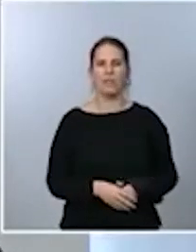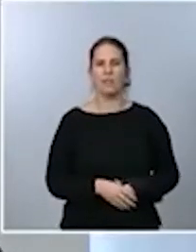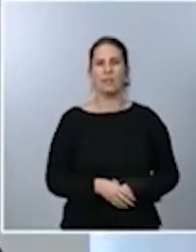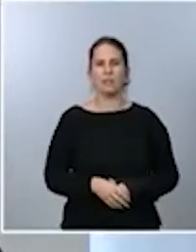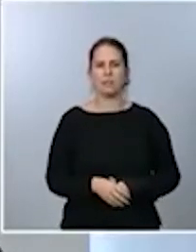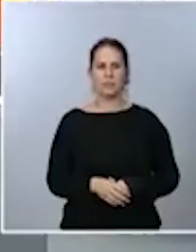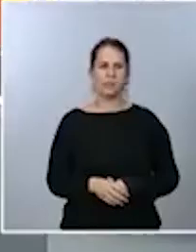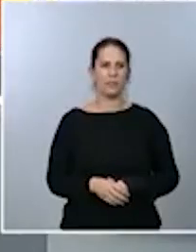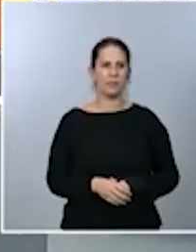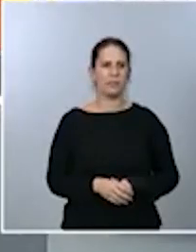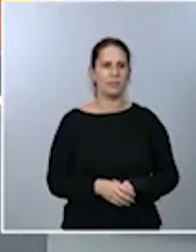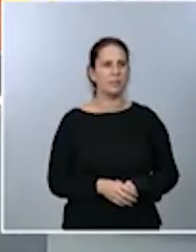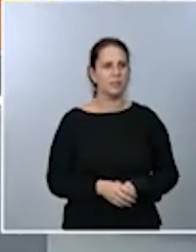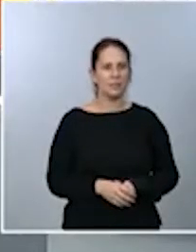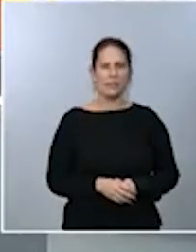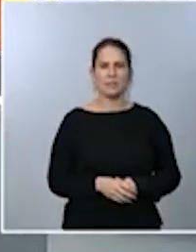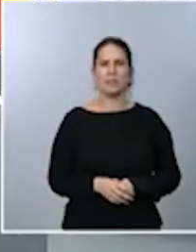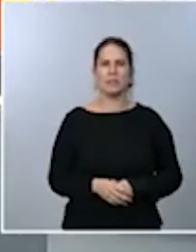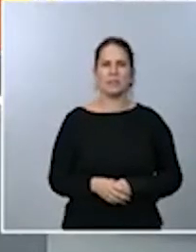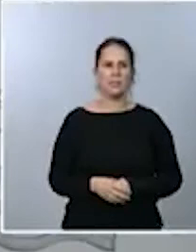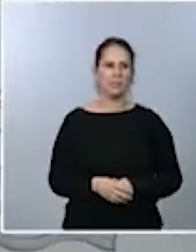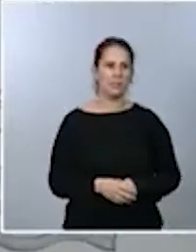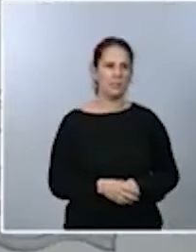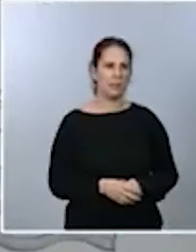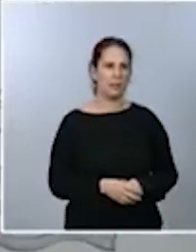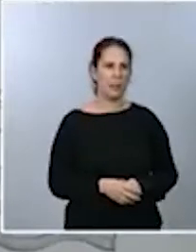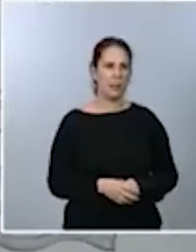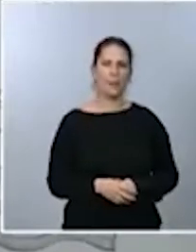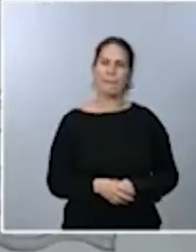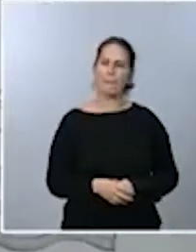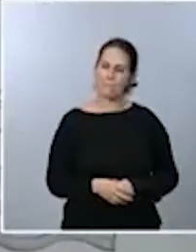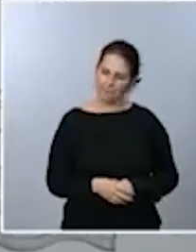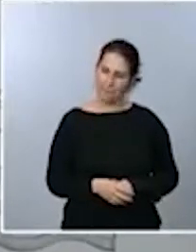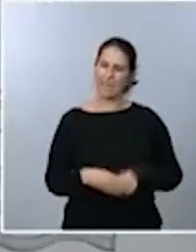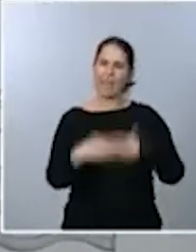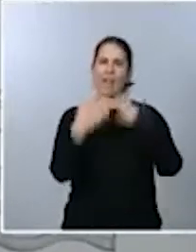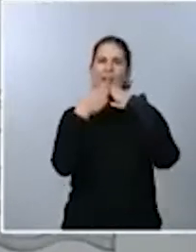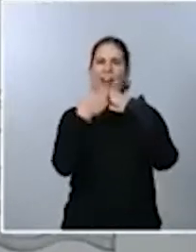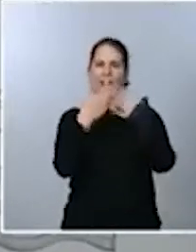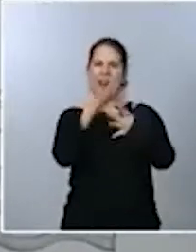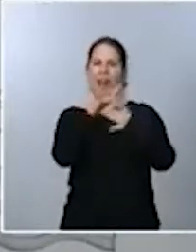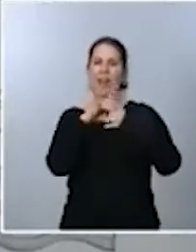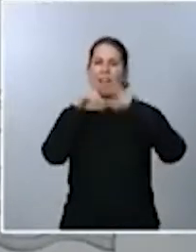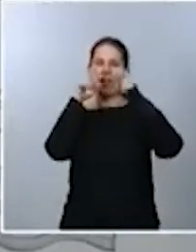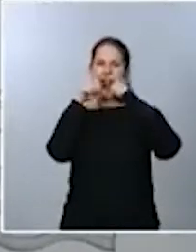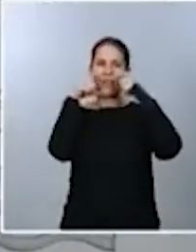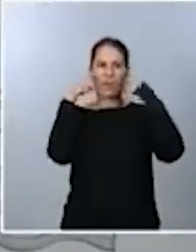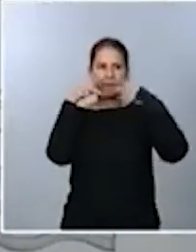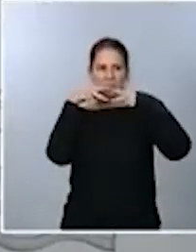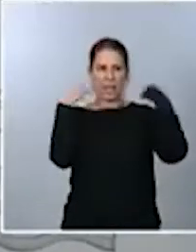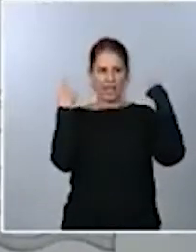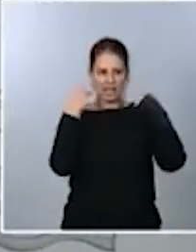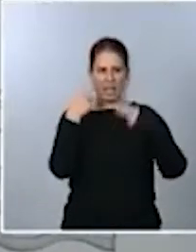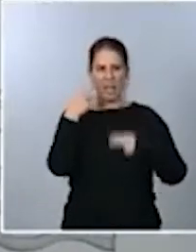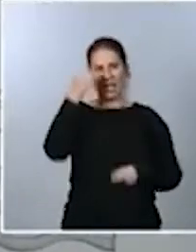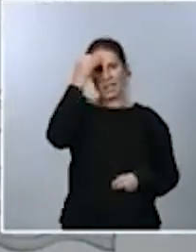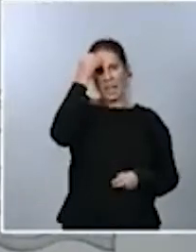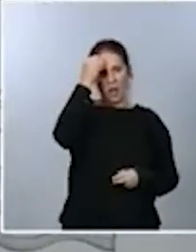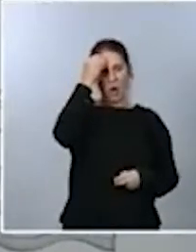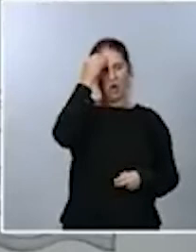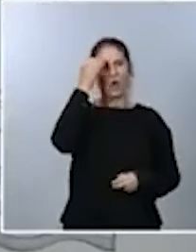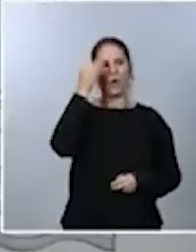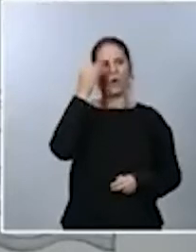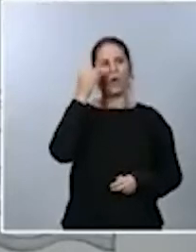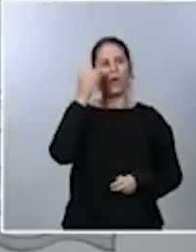Gracias, gracias, ministro. En relación con la pregunta casi a respecto a la mascarilla. Y creo que es oportuna la pregunta para poder